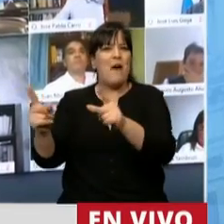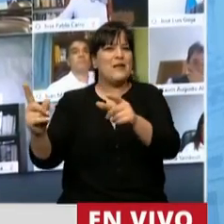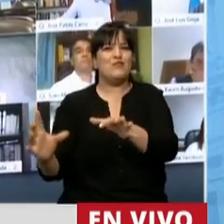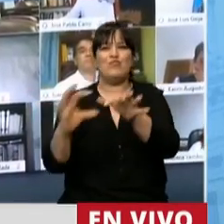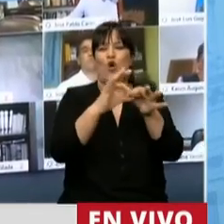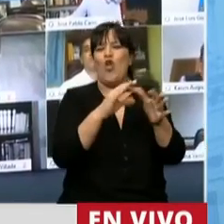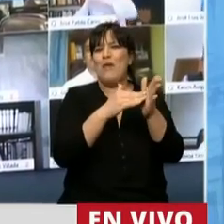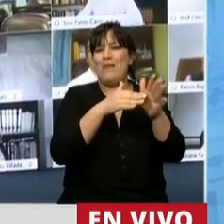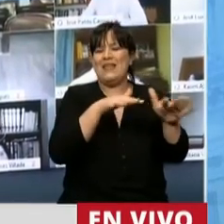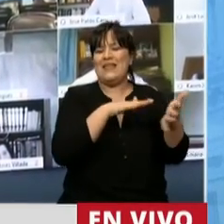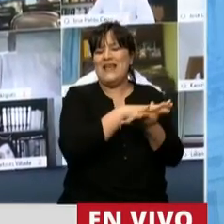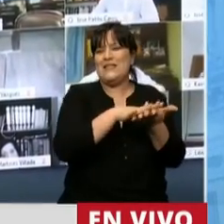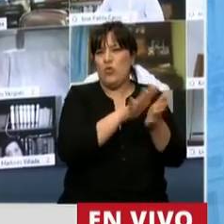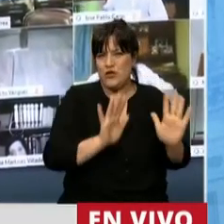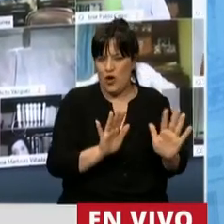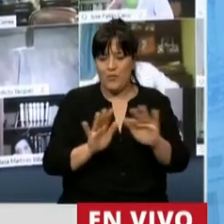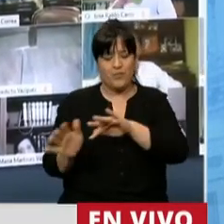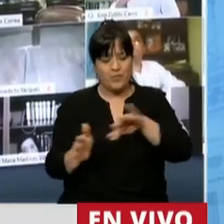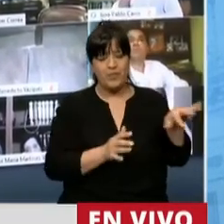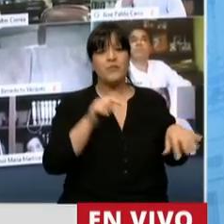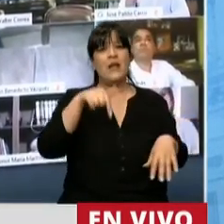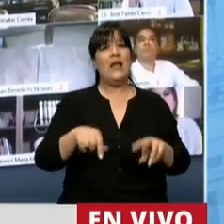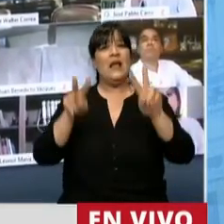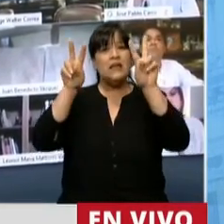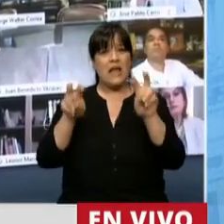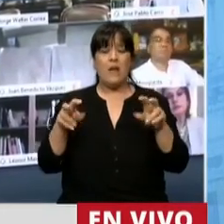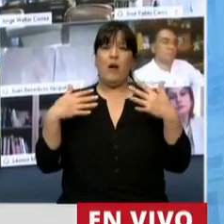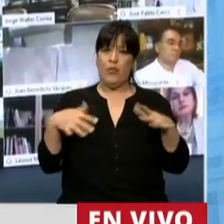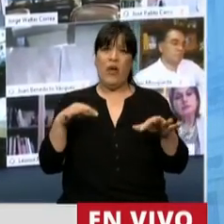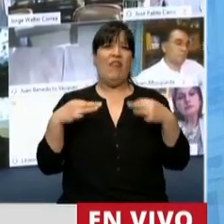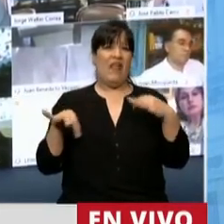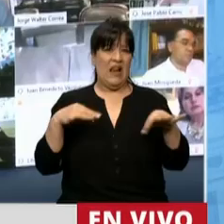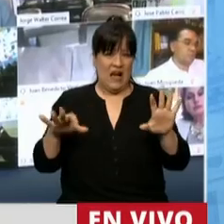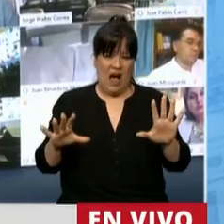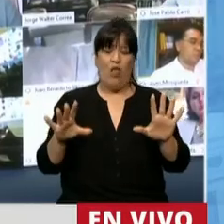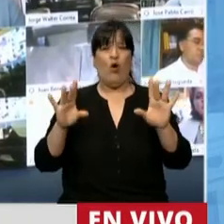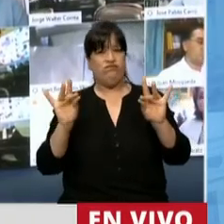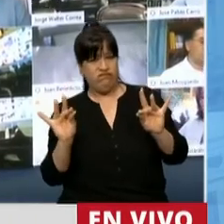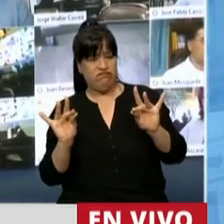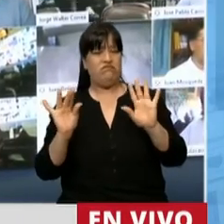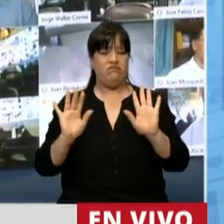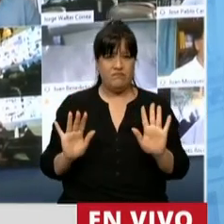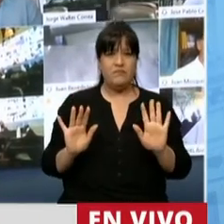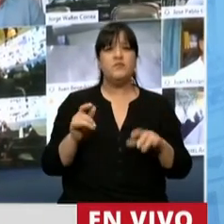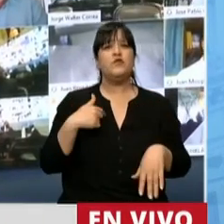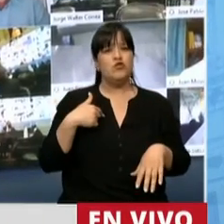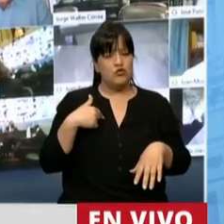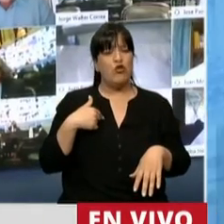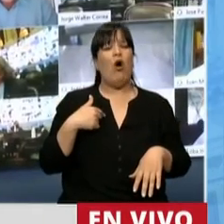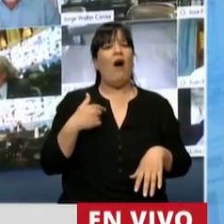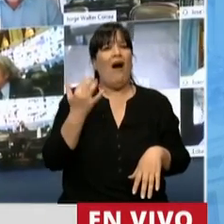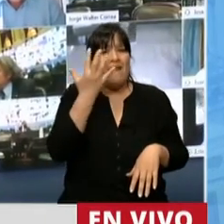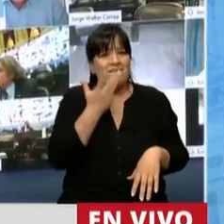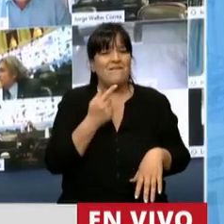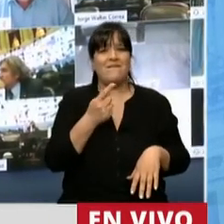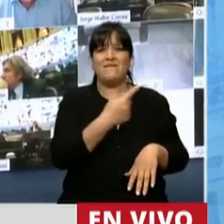esa situación. Este es un tema de altísima complejidad y yo los invitaría